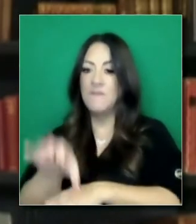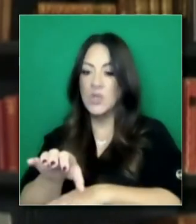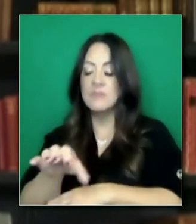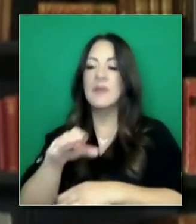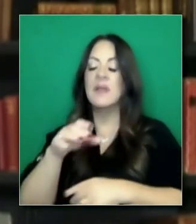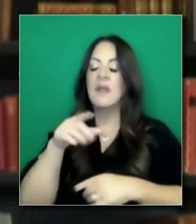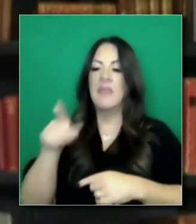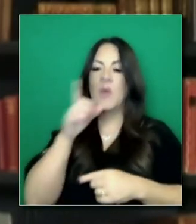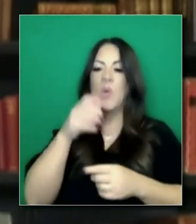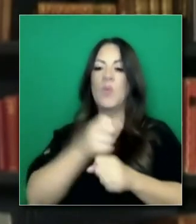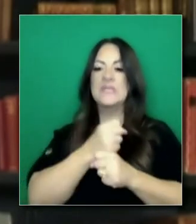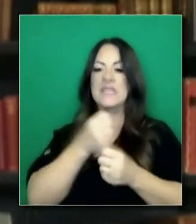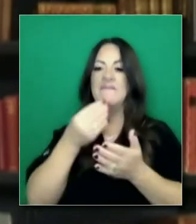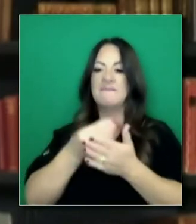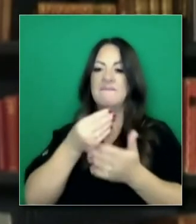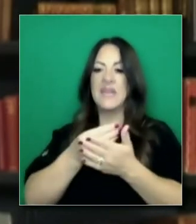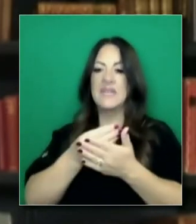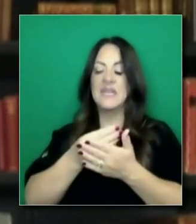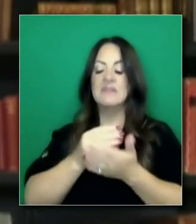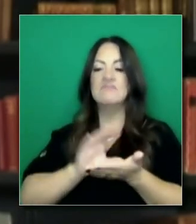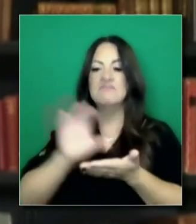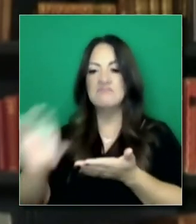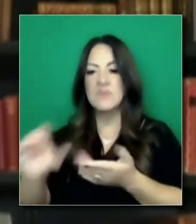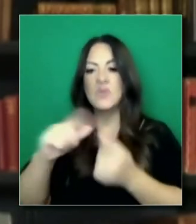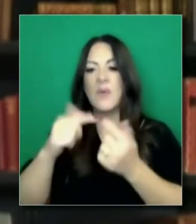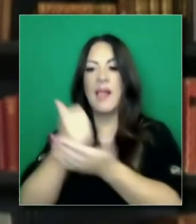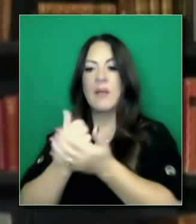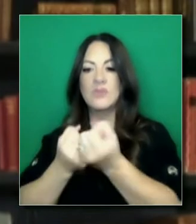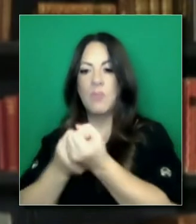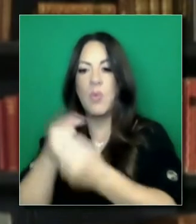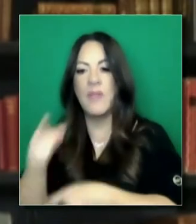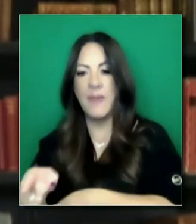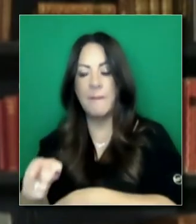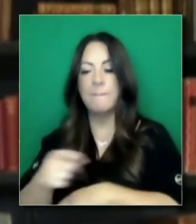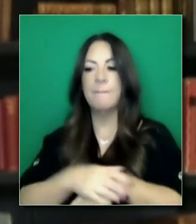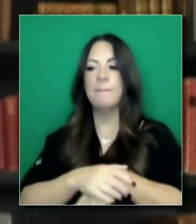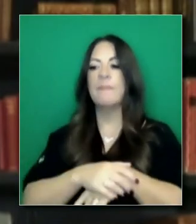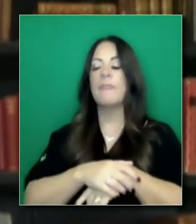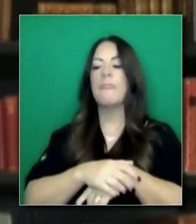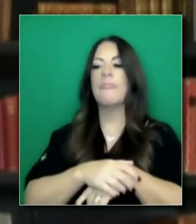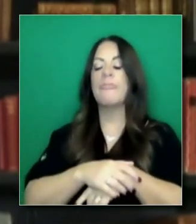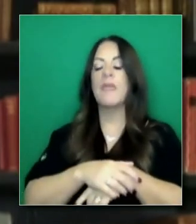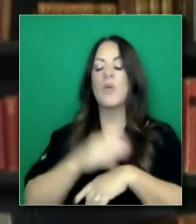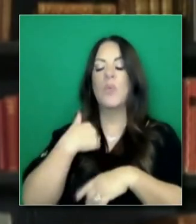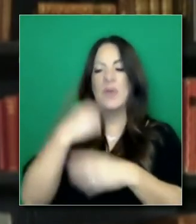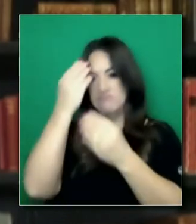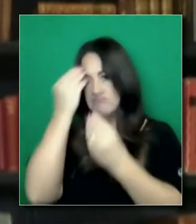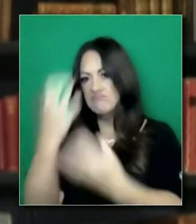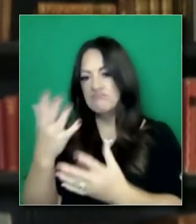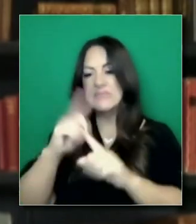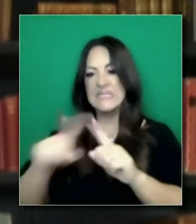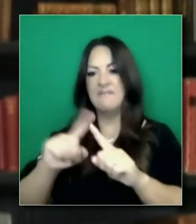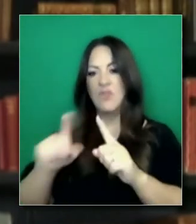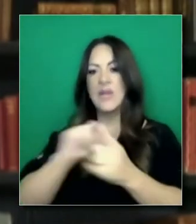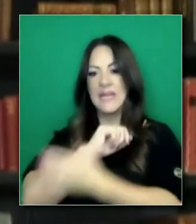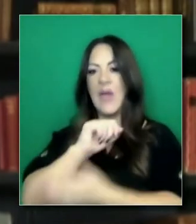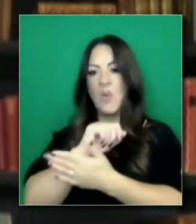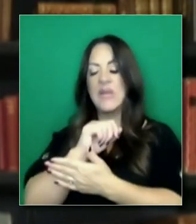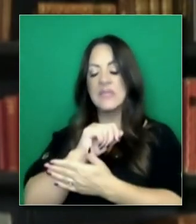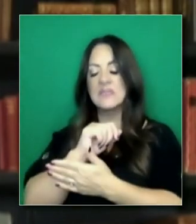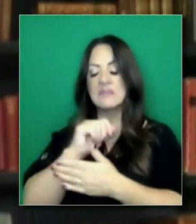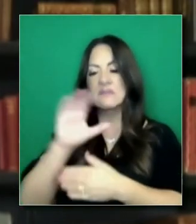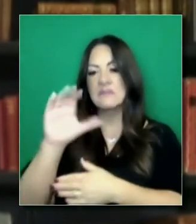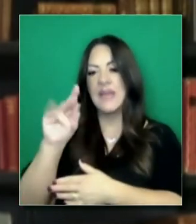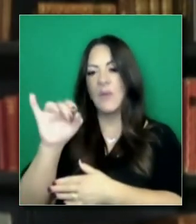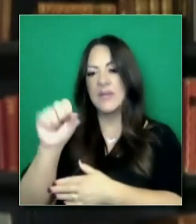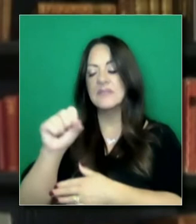a aquellos que piensan seriamente en la salud pública y como ven, hemos enviado cartas de diferentes condados a través de esta pandemia